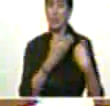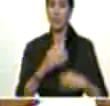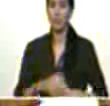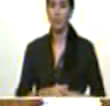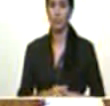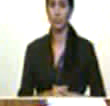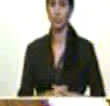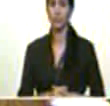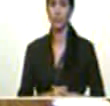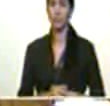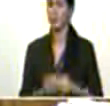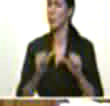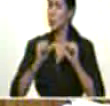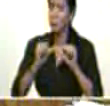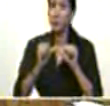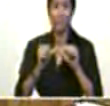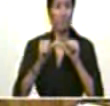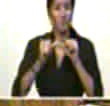sostenido,